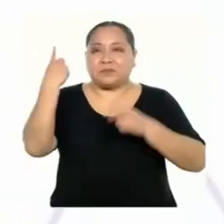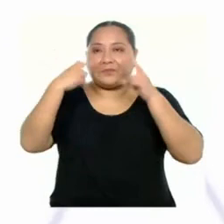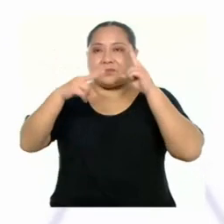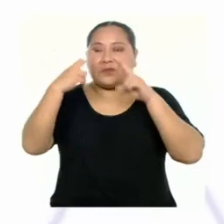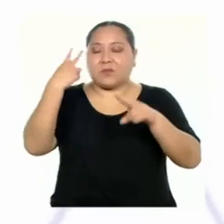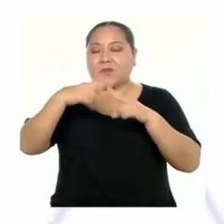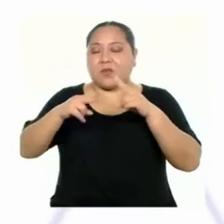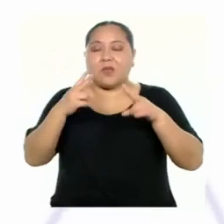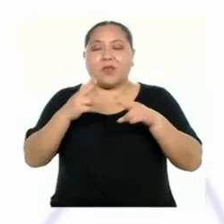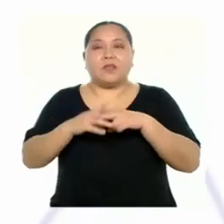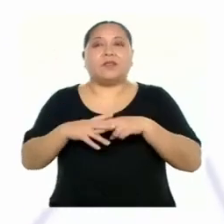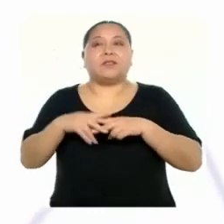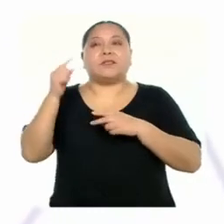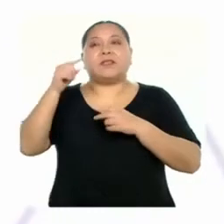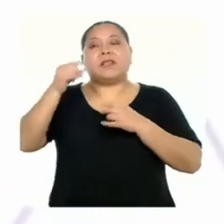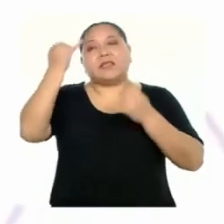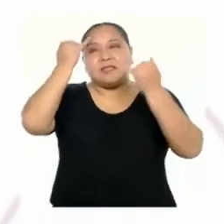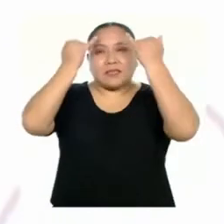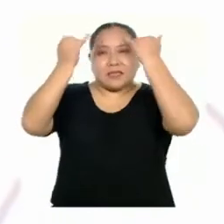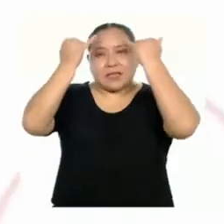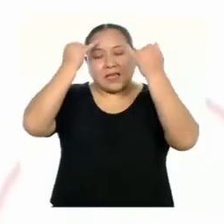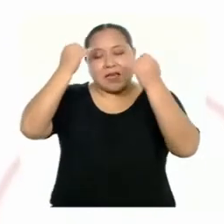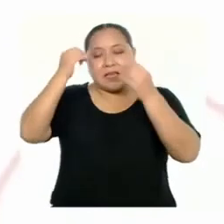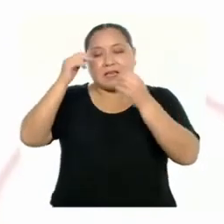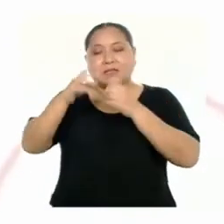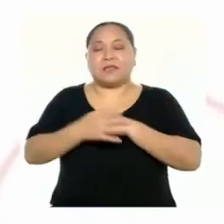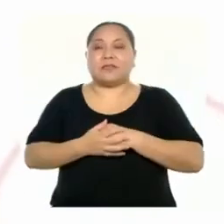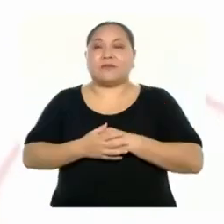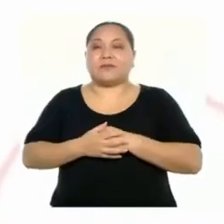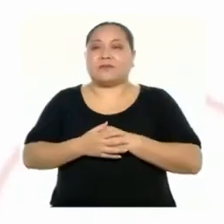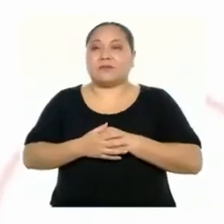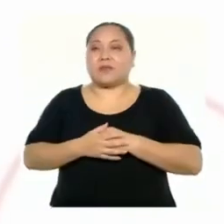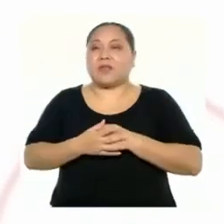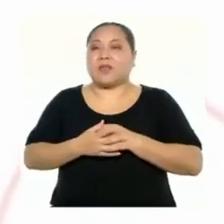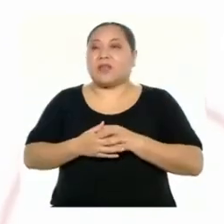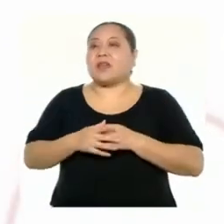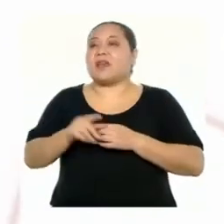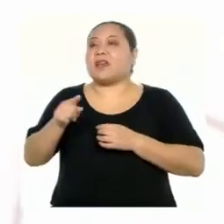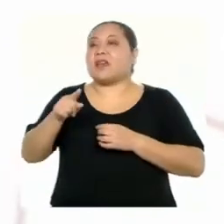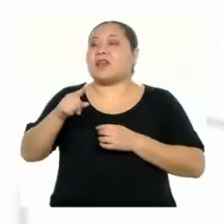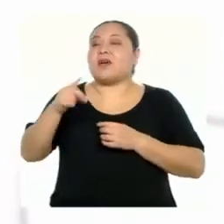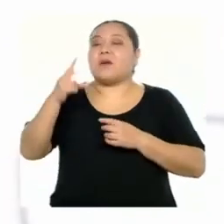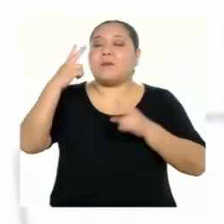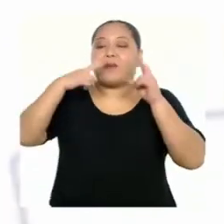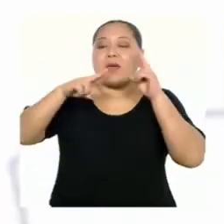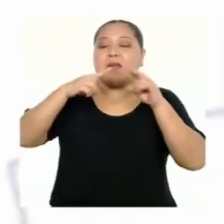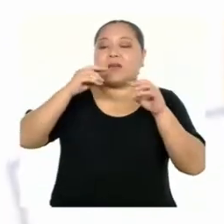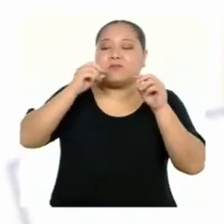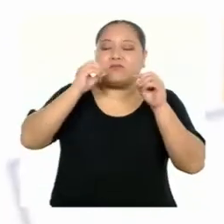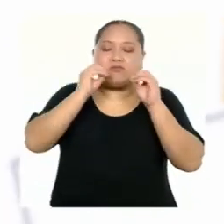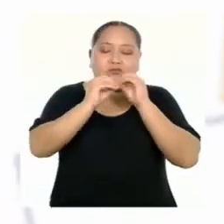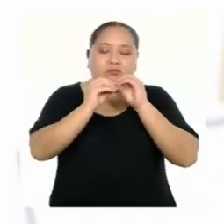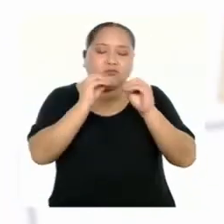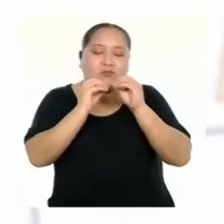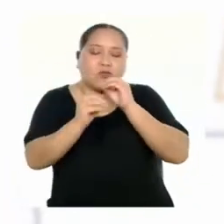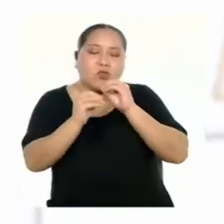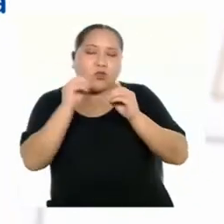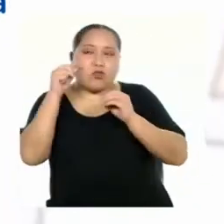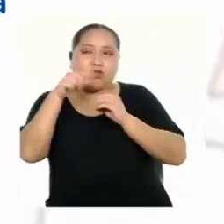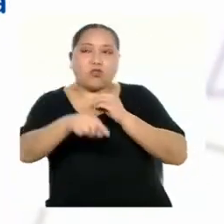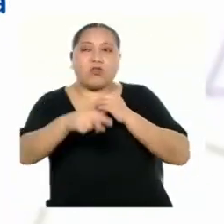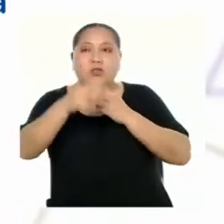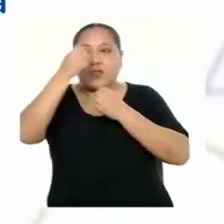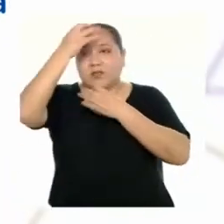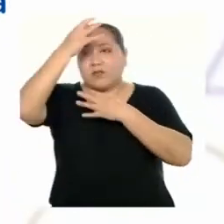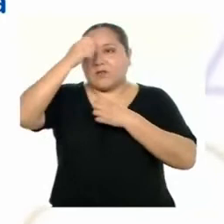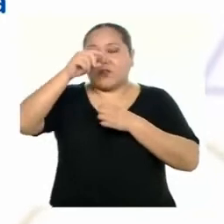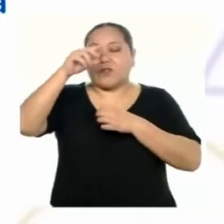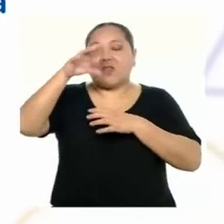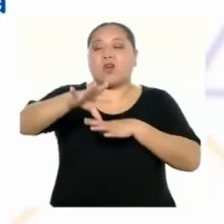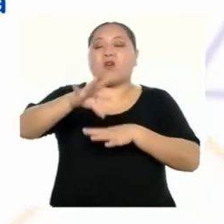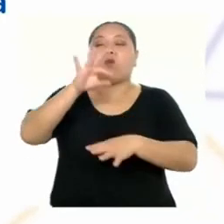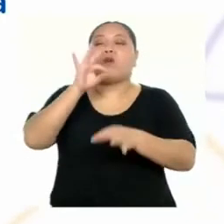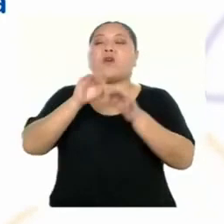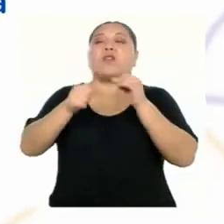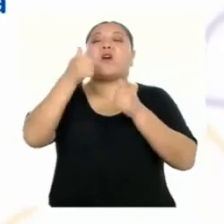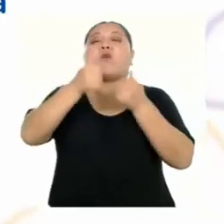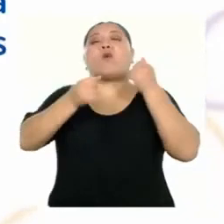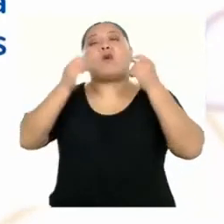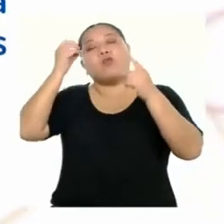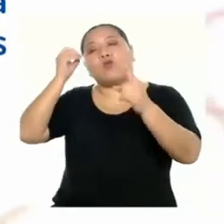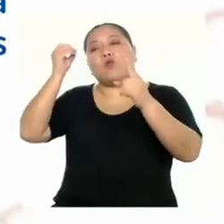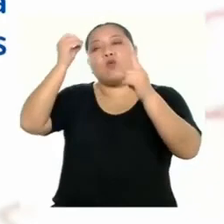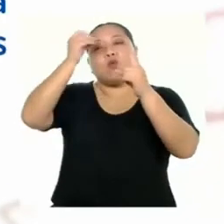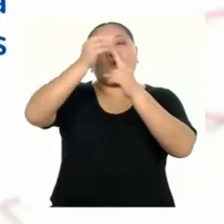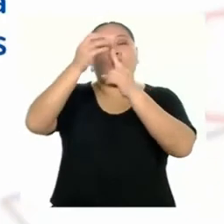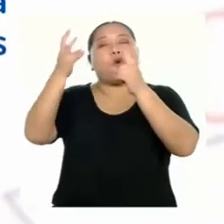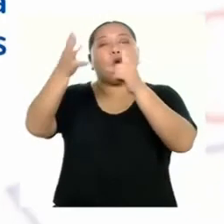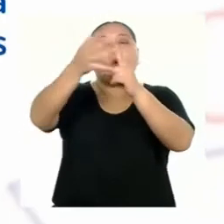Considerando los criterios planteados inicialmente, realiza la revisión de la resolución de los datos y determina cuáles fueron tus